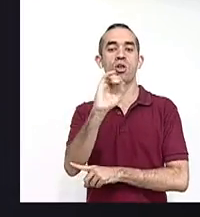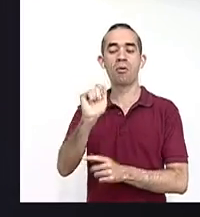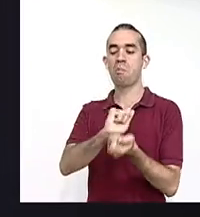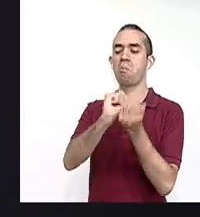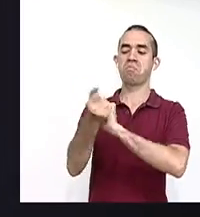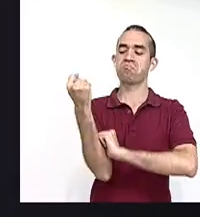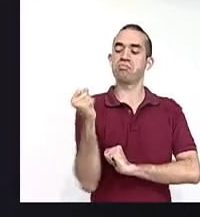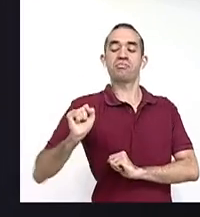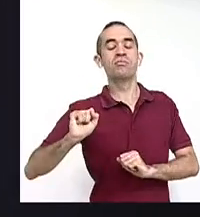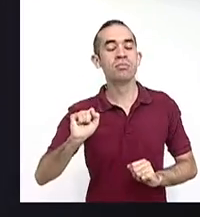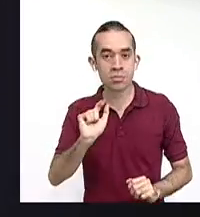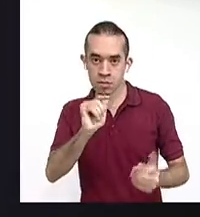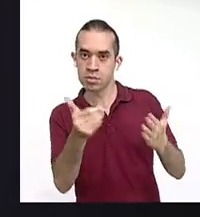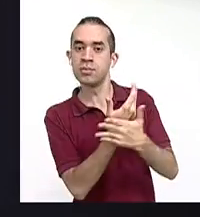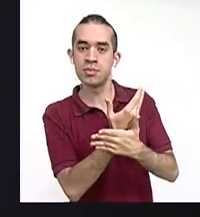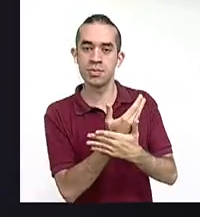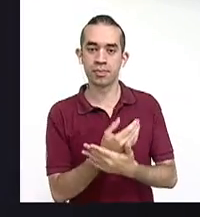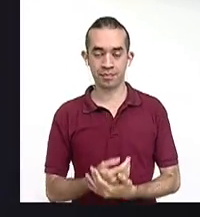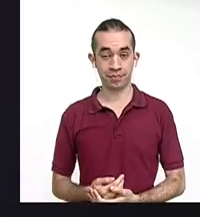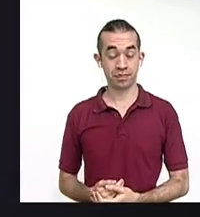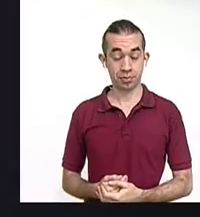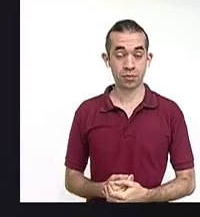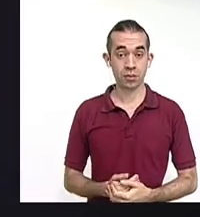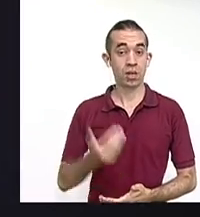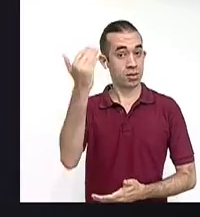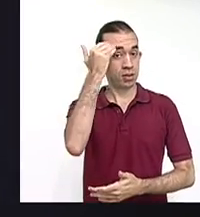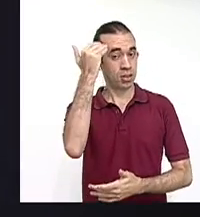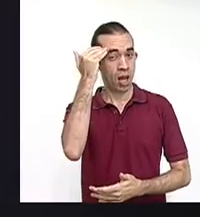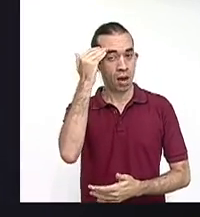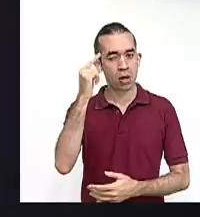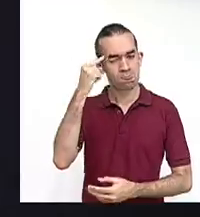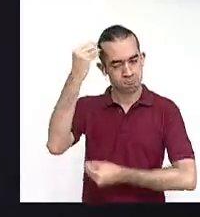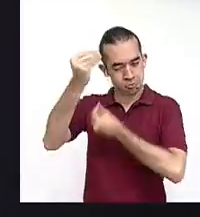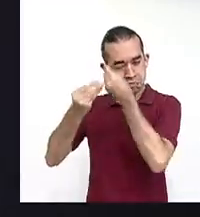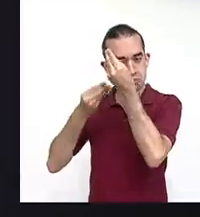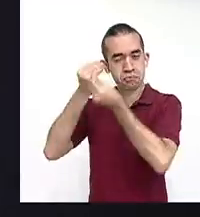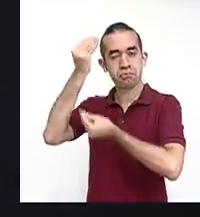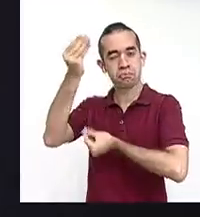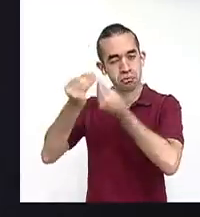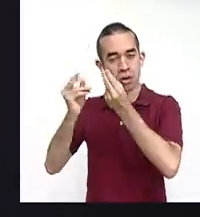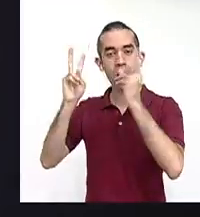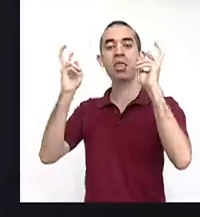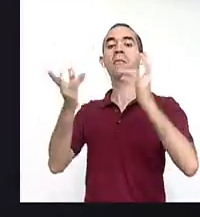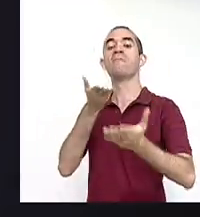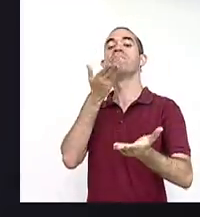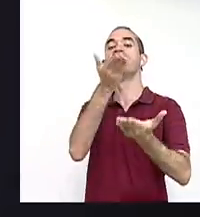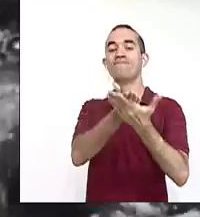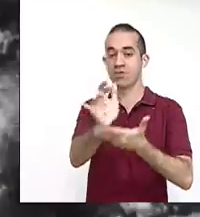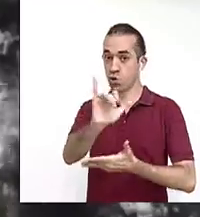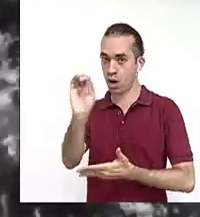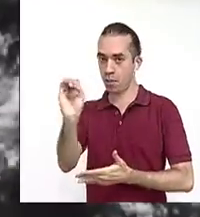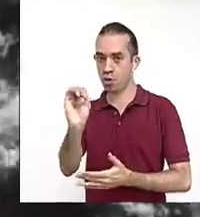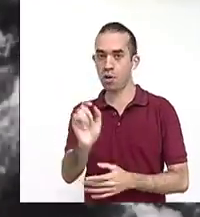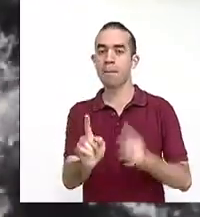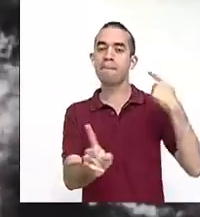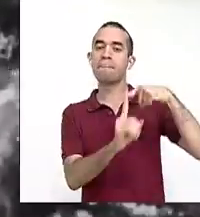introdujo en Costa Rica el fluir de la conciencia y la posición de la mujer.